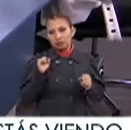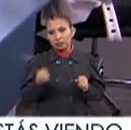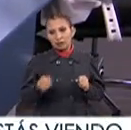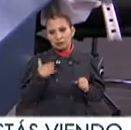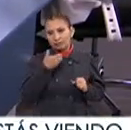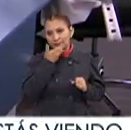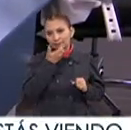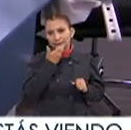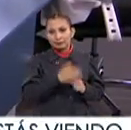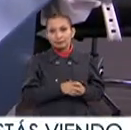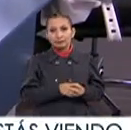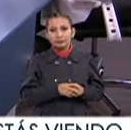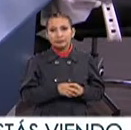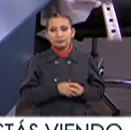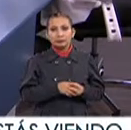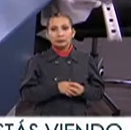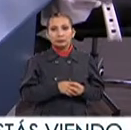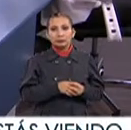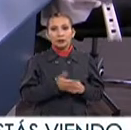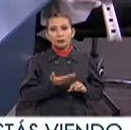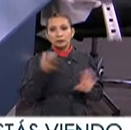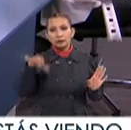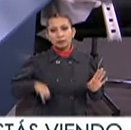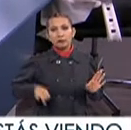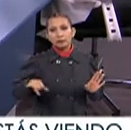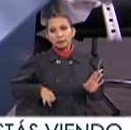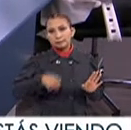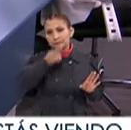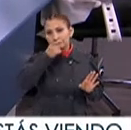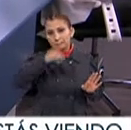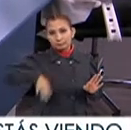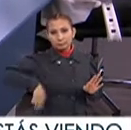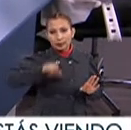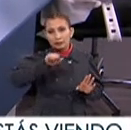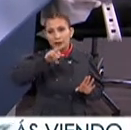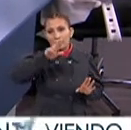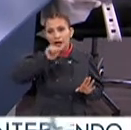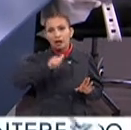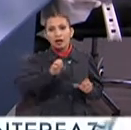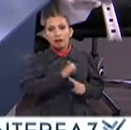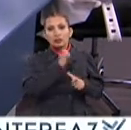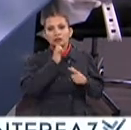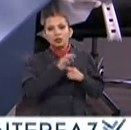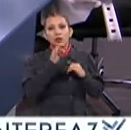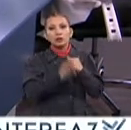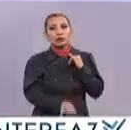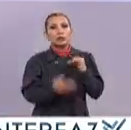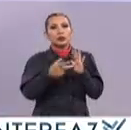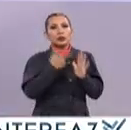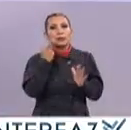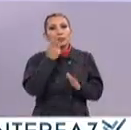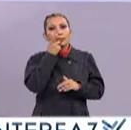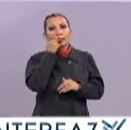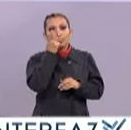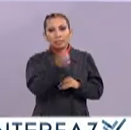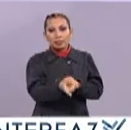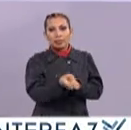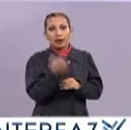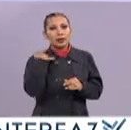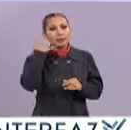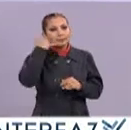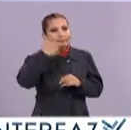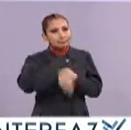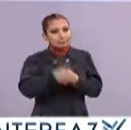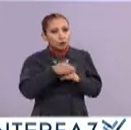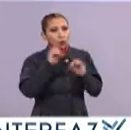sí Como ya es costumbre Pues muy interesante Lo que nos comentas Sara Entonces finalmente Vuelvenos a repetir Los